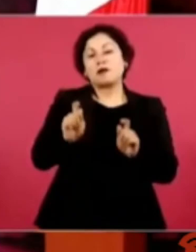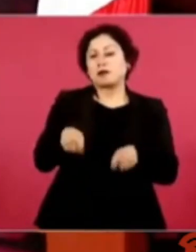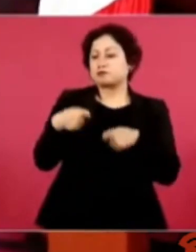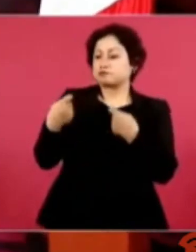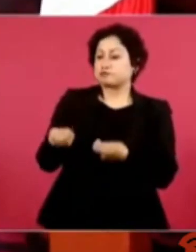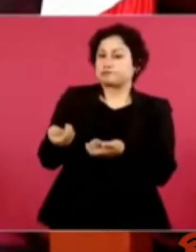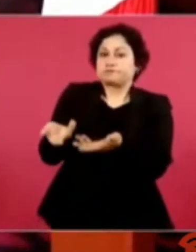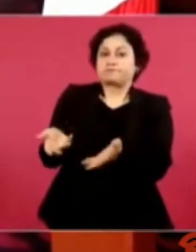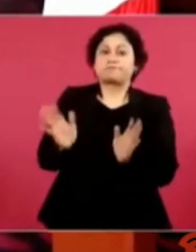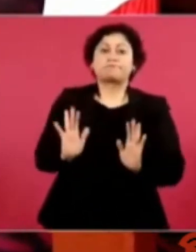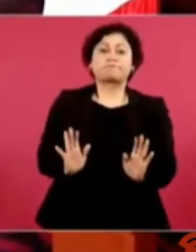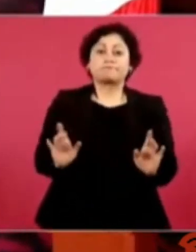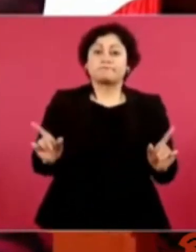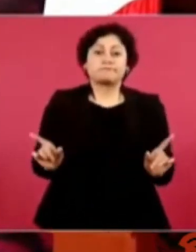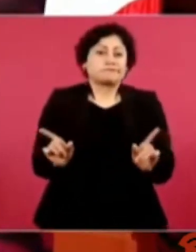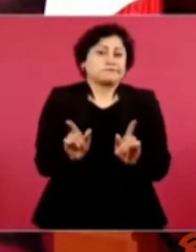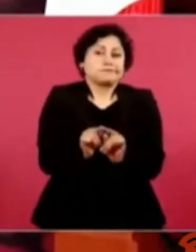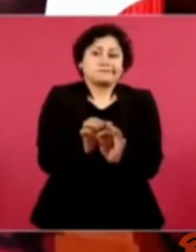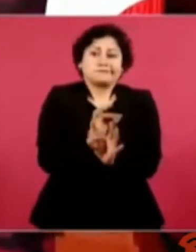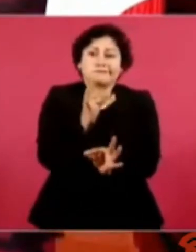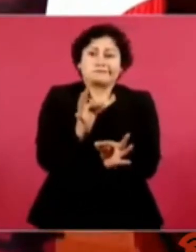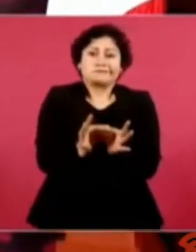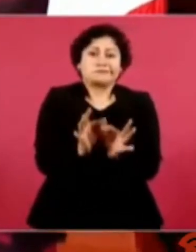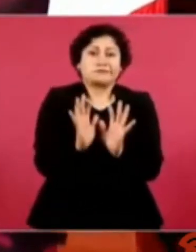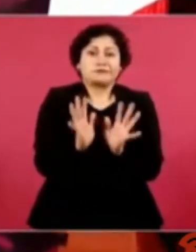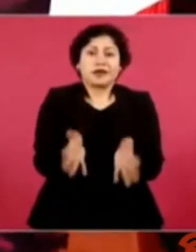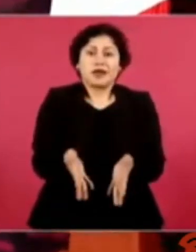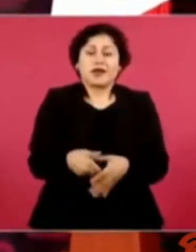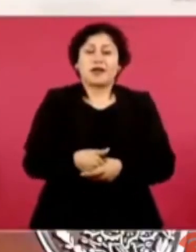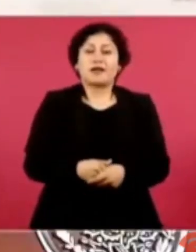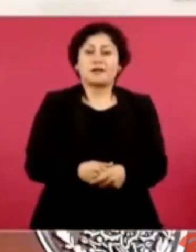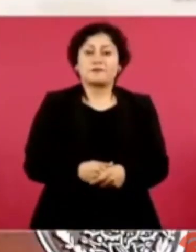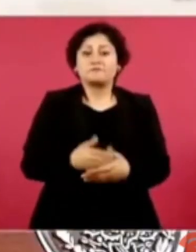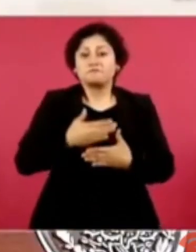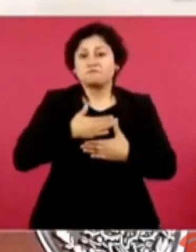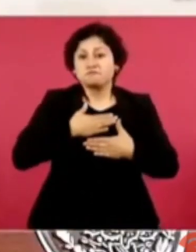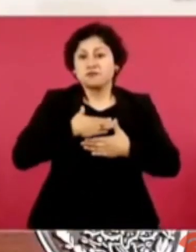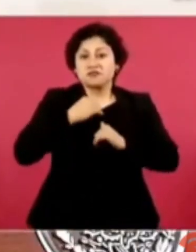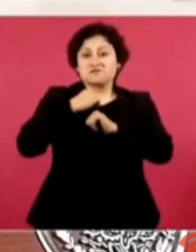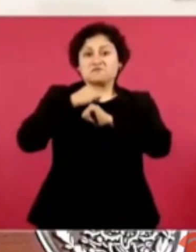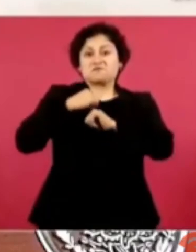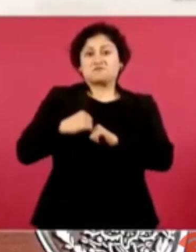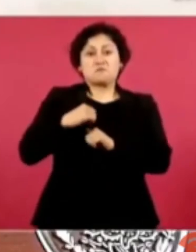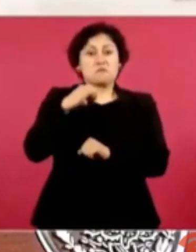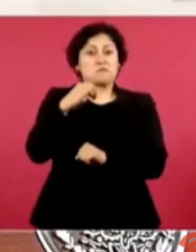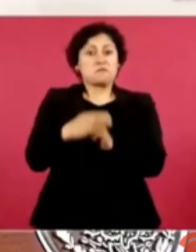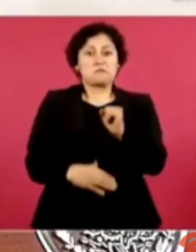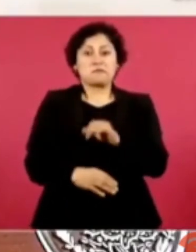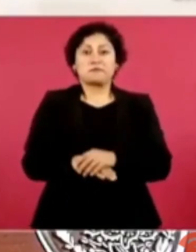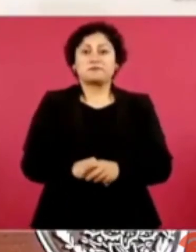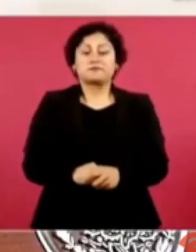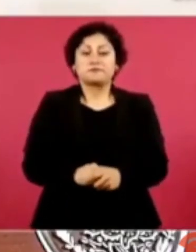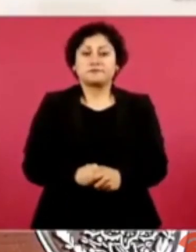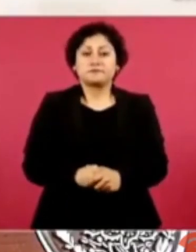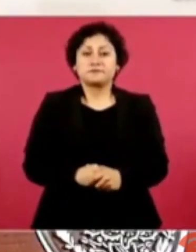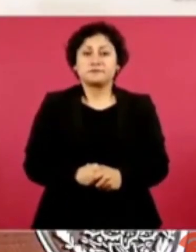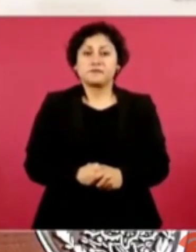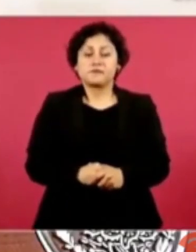entonces ya se concluye mi mandato, entonces